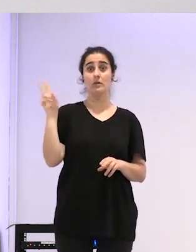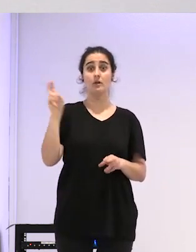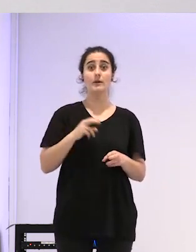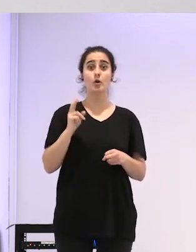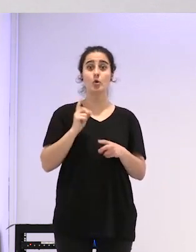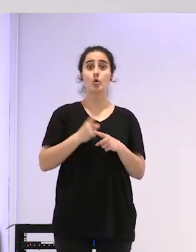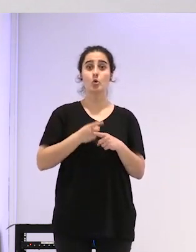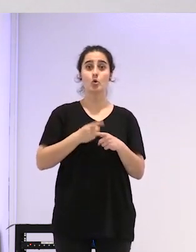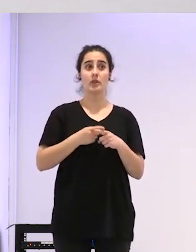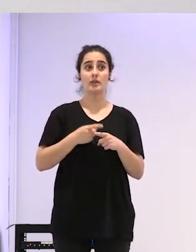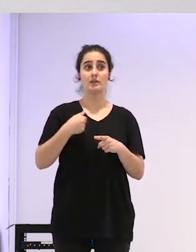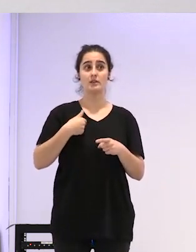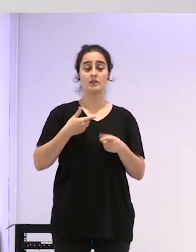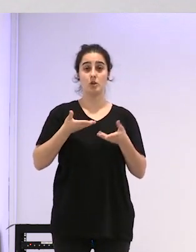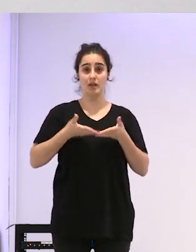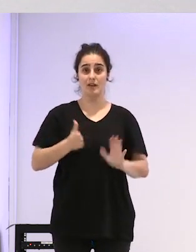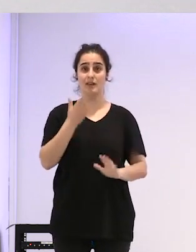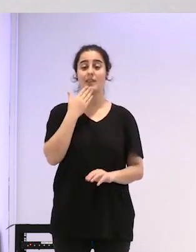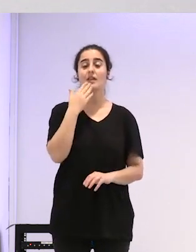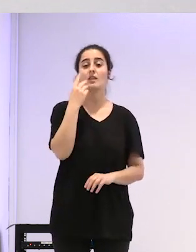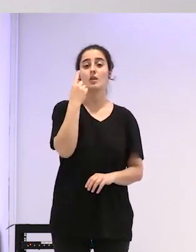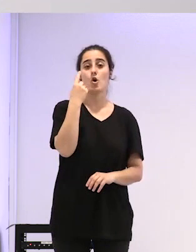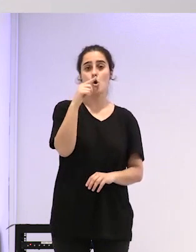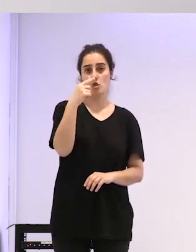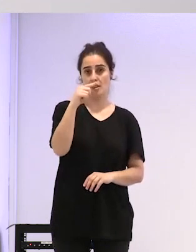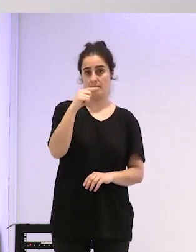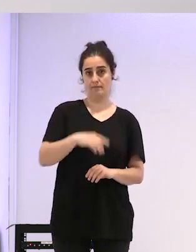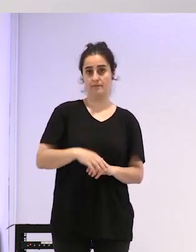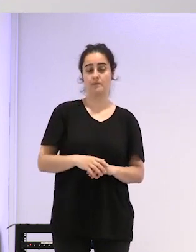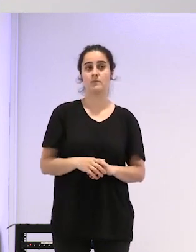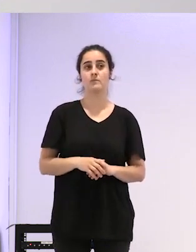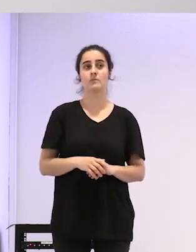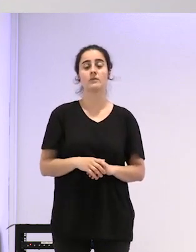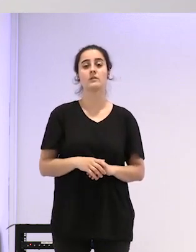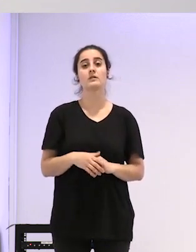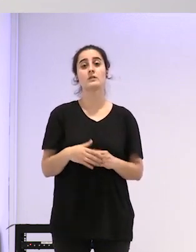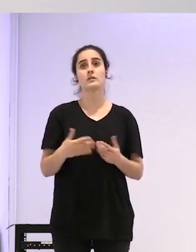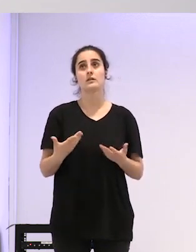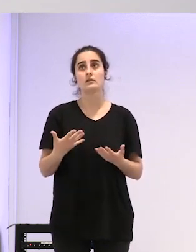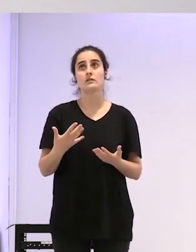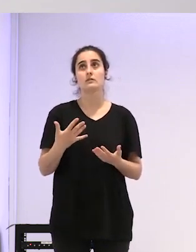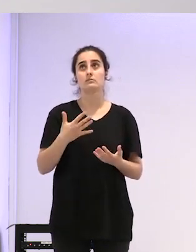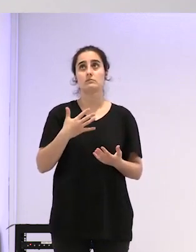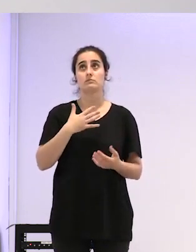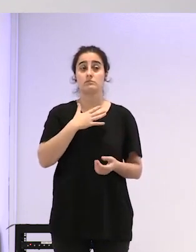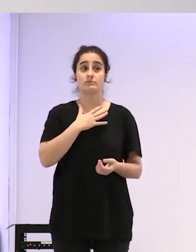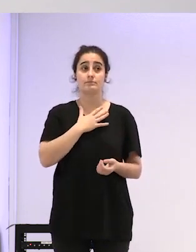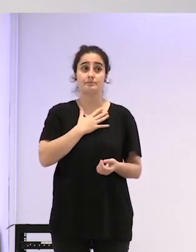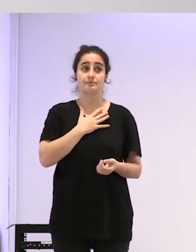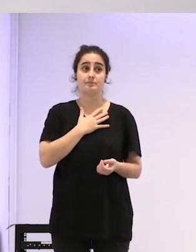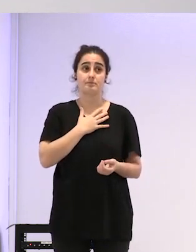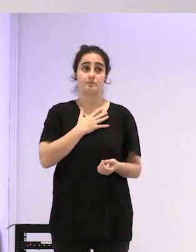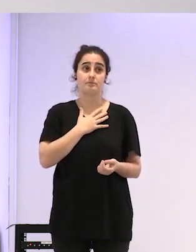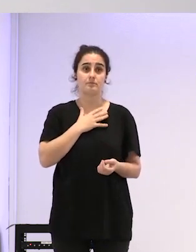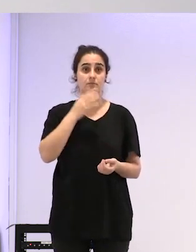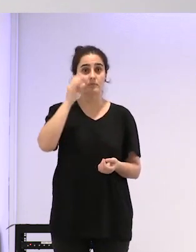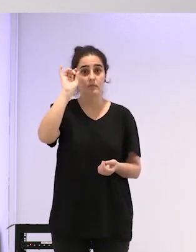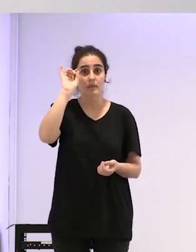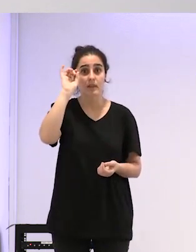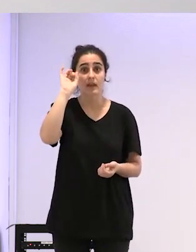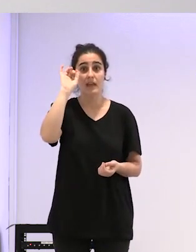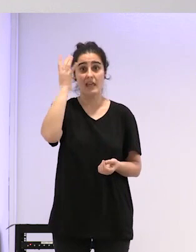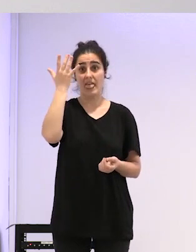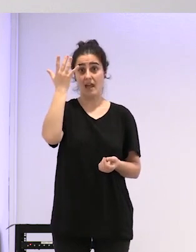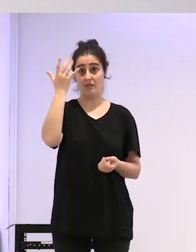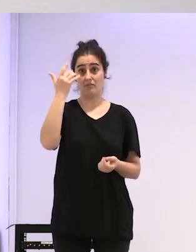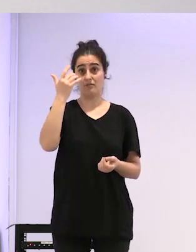y tengo un niño de 11 años entonces la idea que yo pensaba que que tocaba